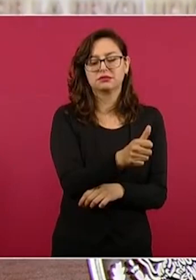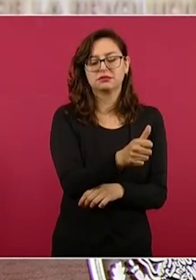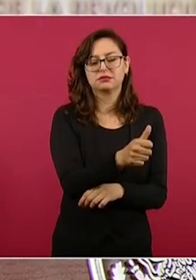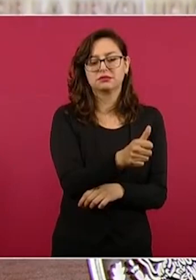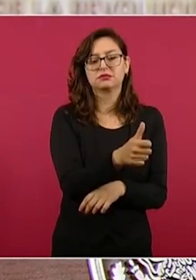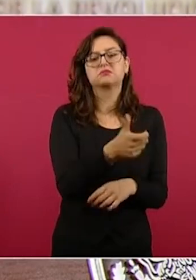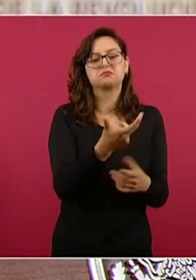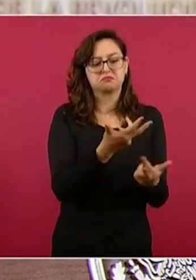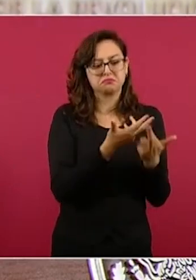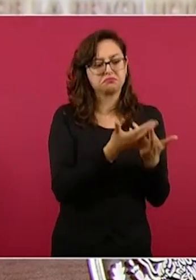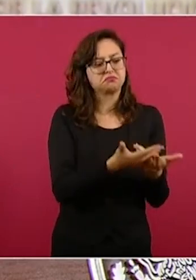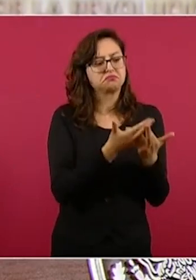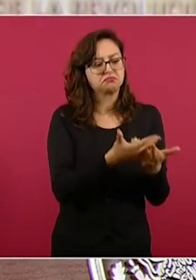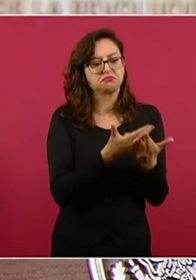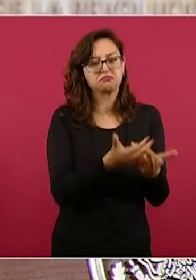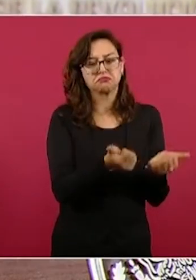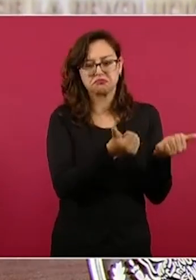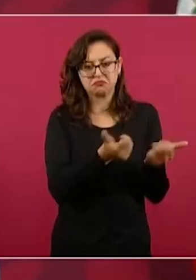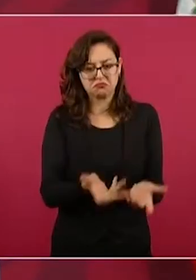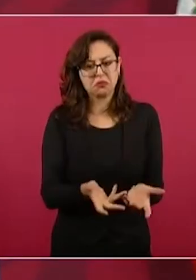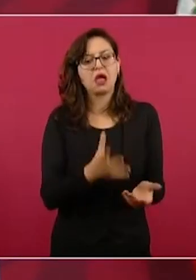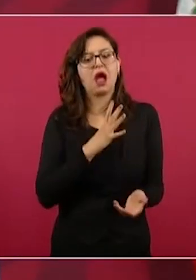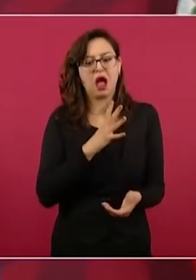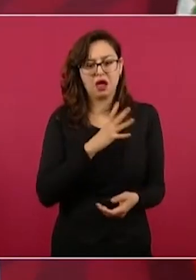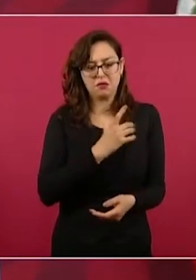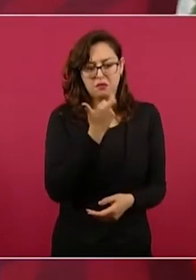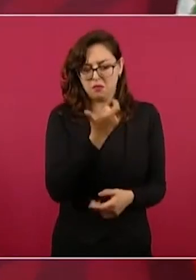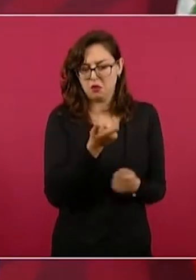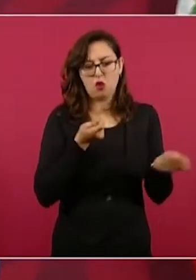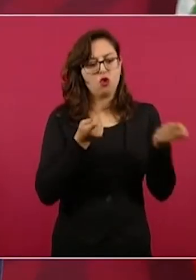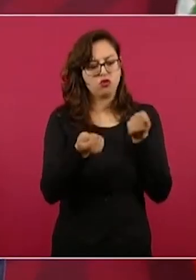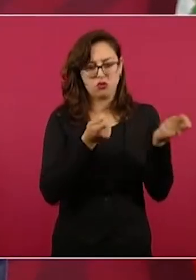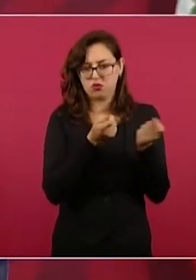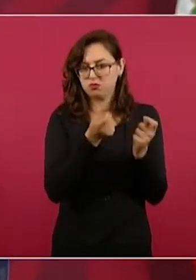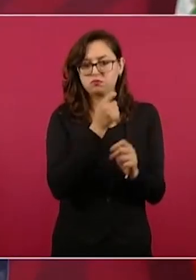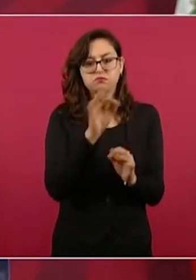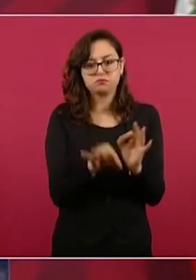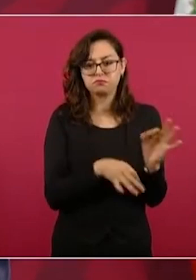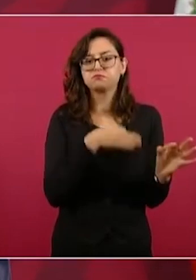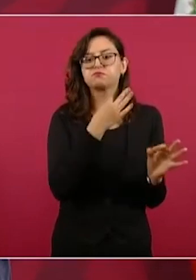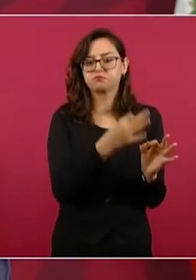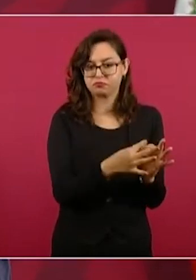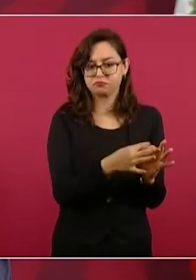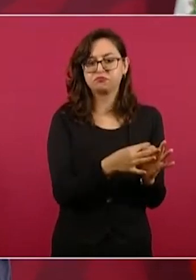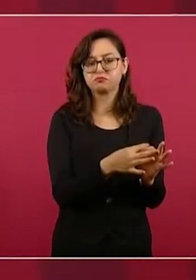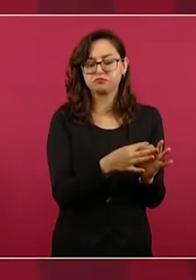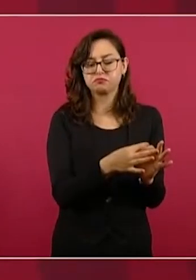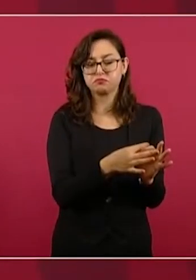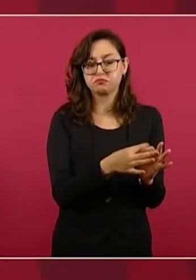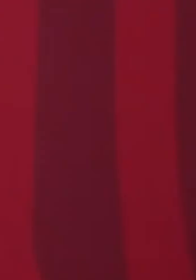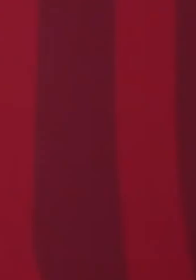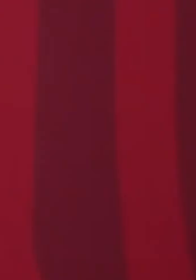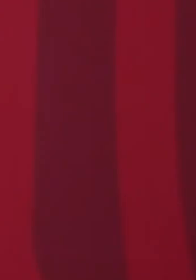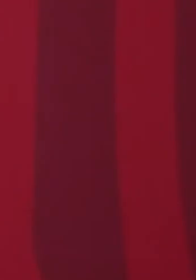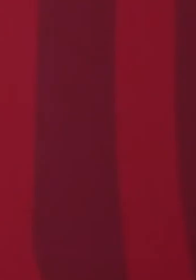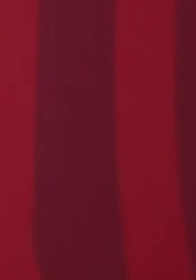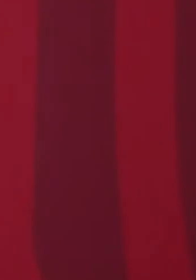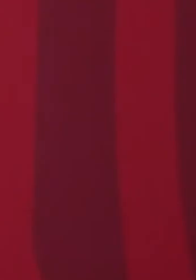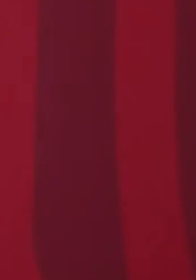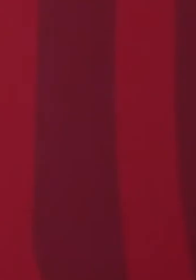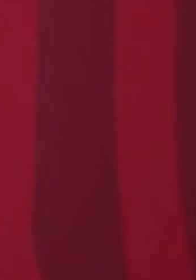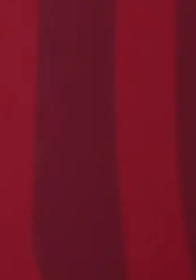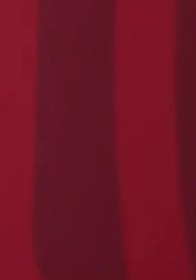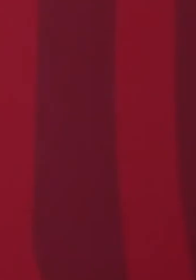abasto y en cuanto al precio. Les diría que se van a